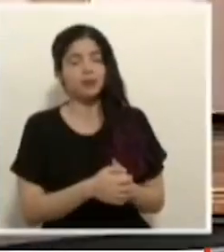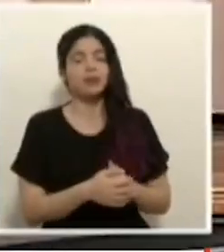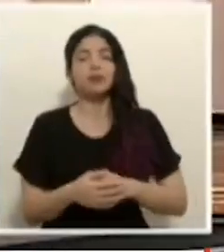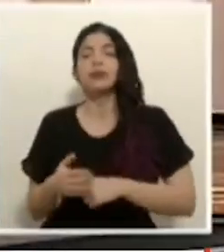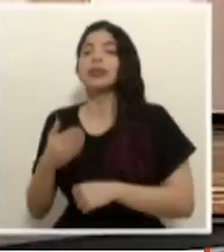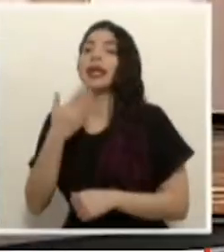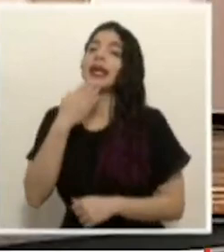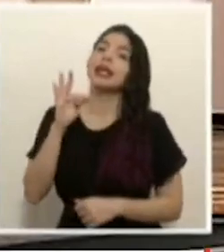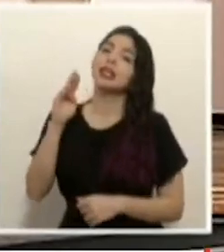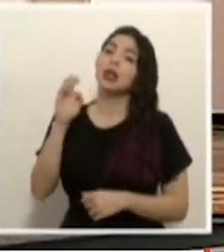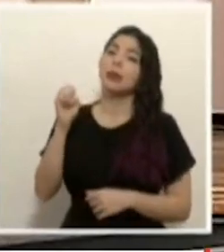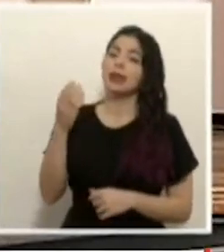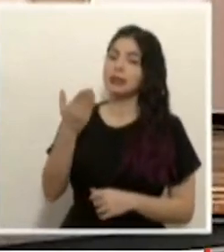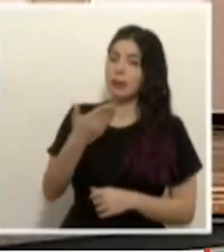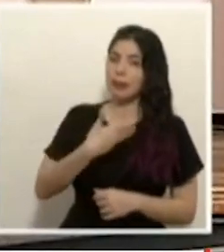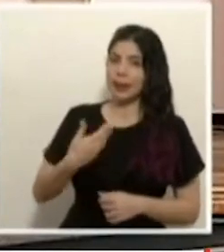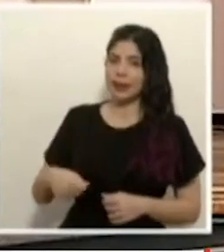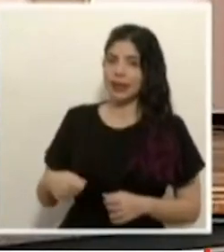Tomás señor presidente